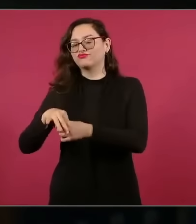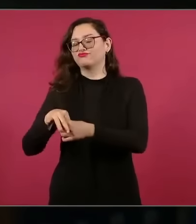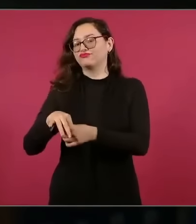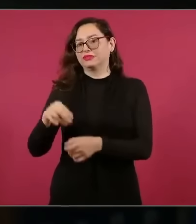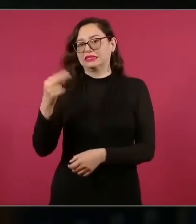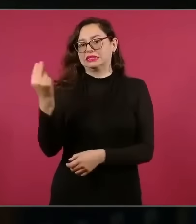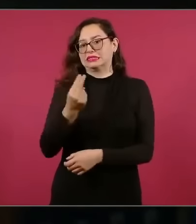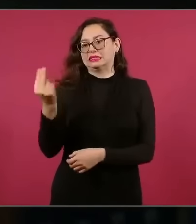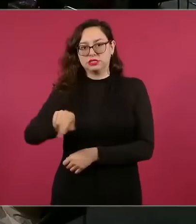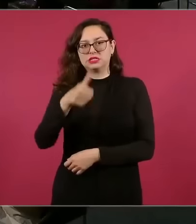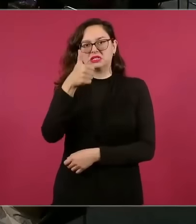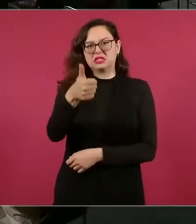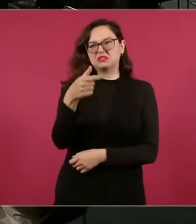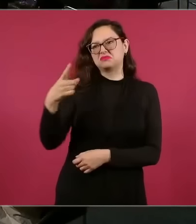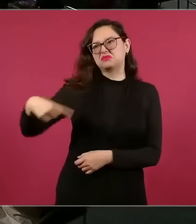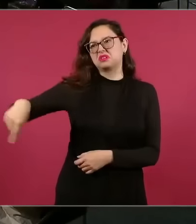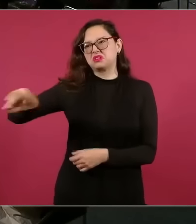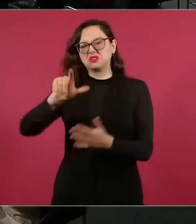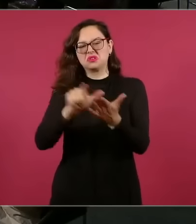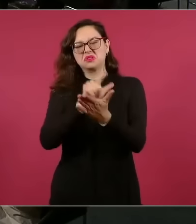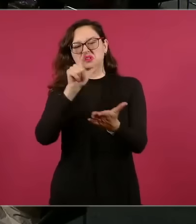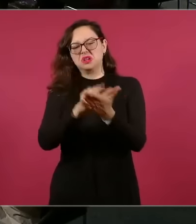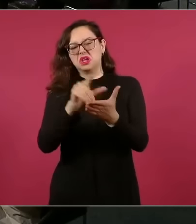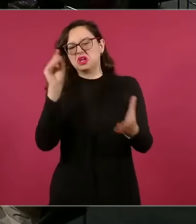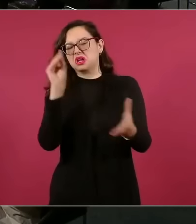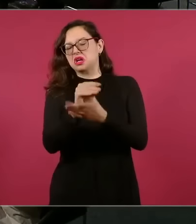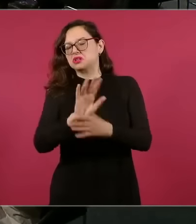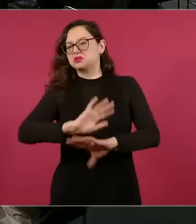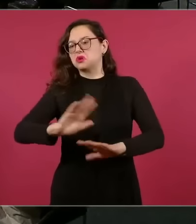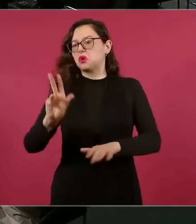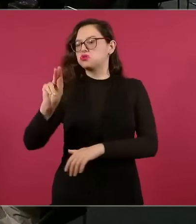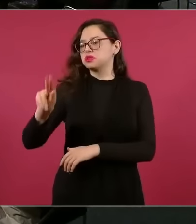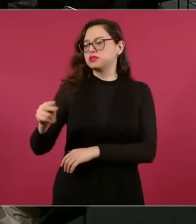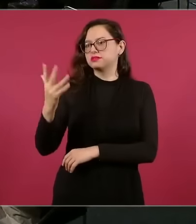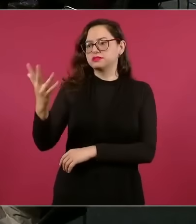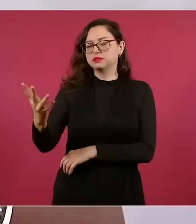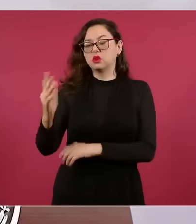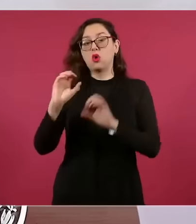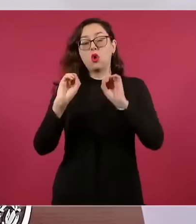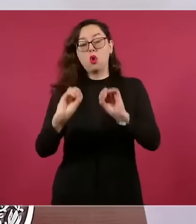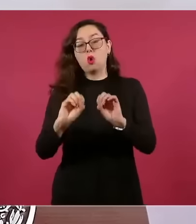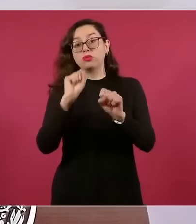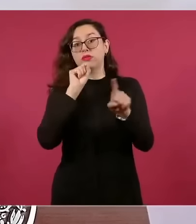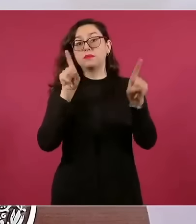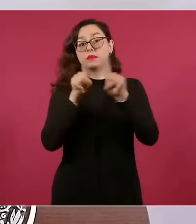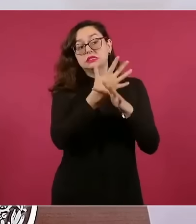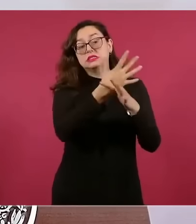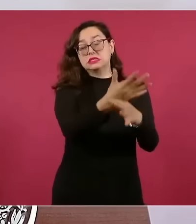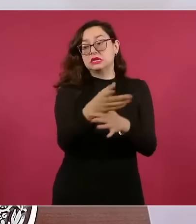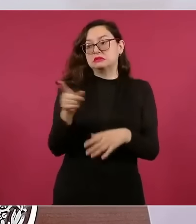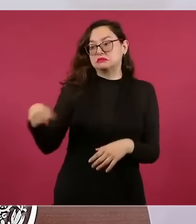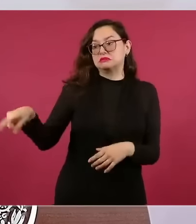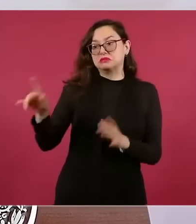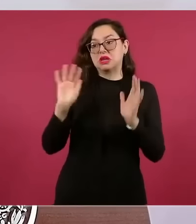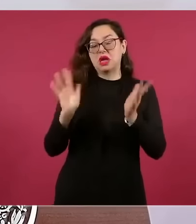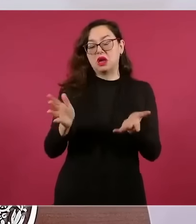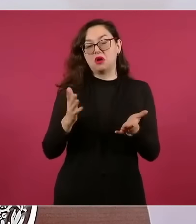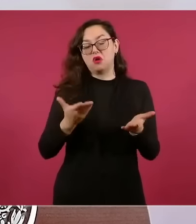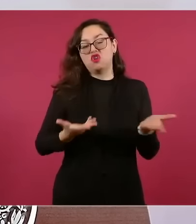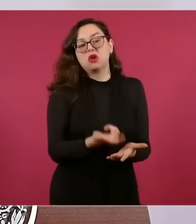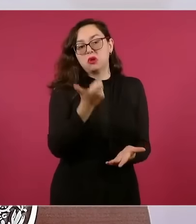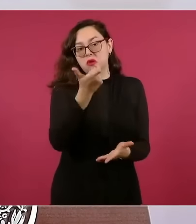a favor de la reforma. Pues sobre eso no opino, porque eso corresponde al